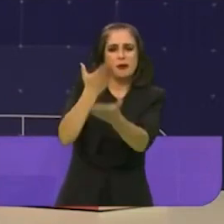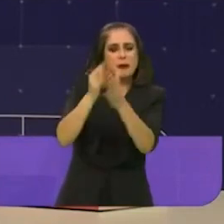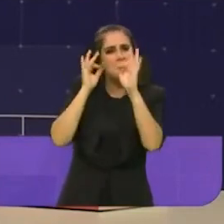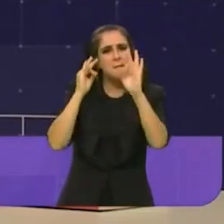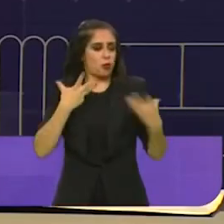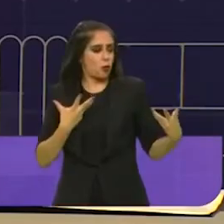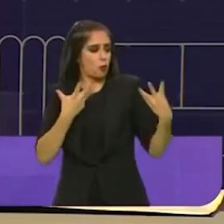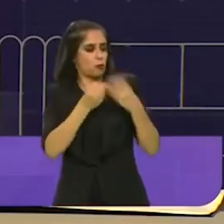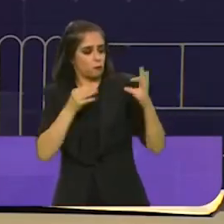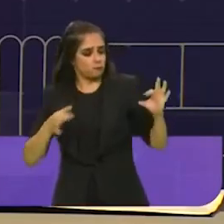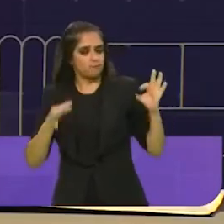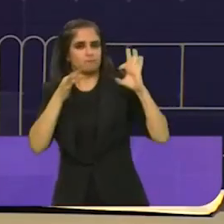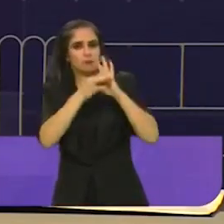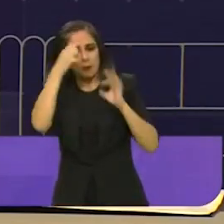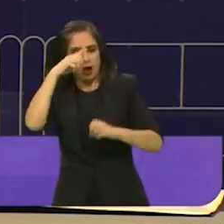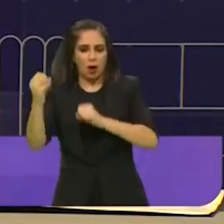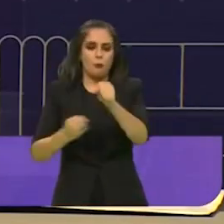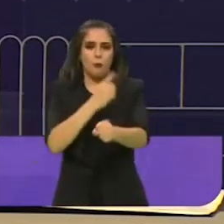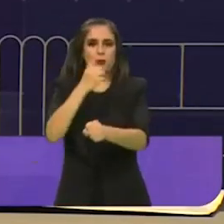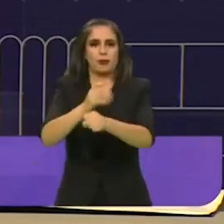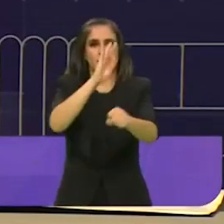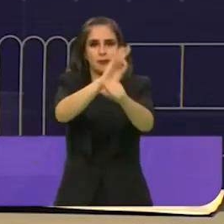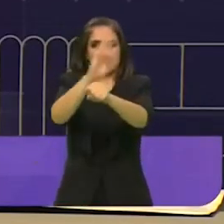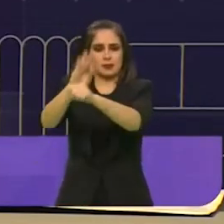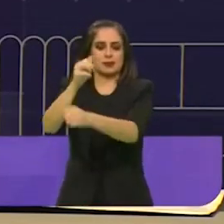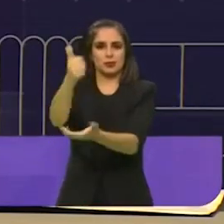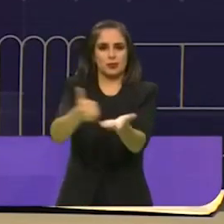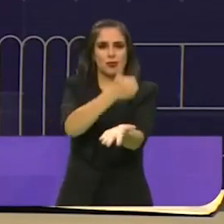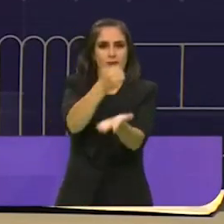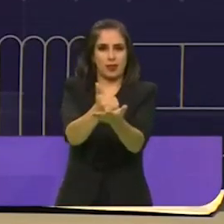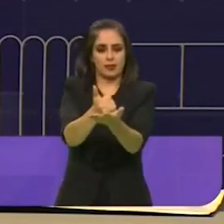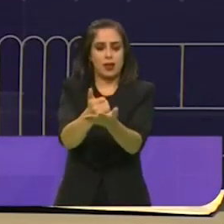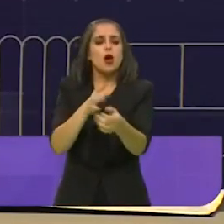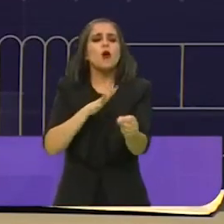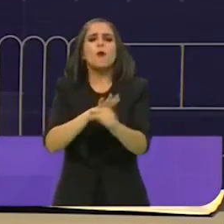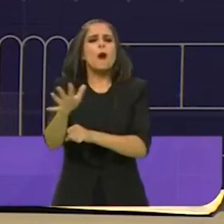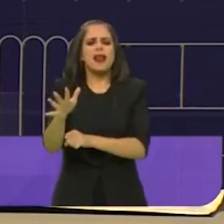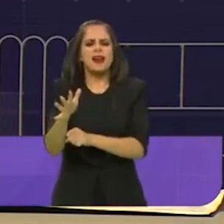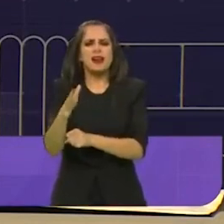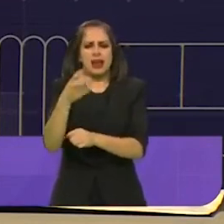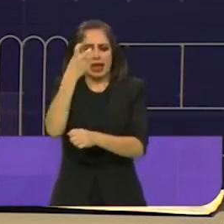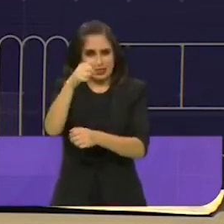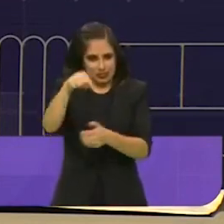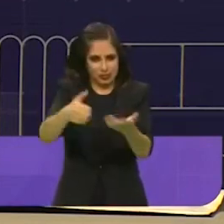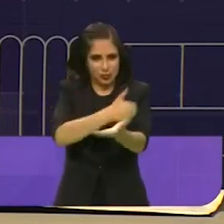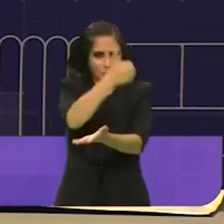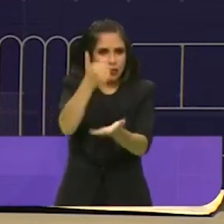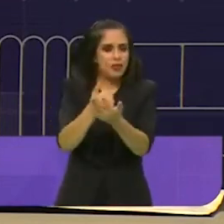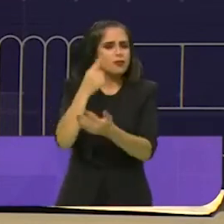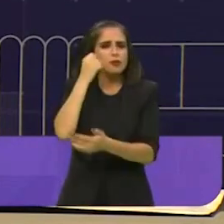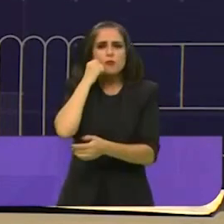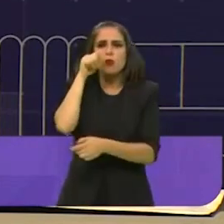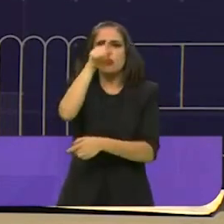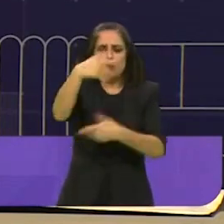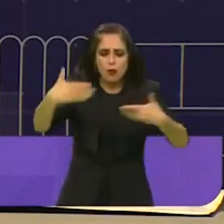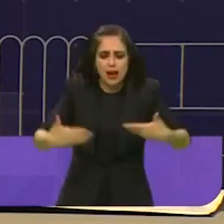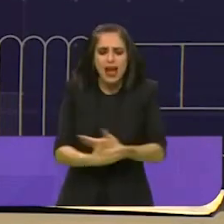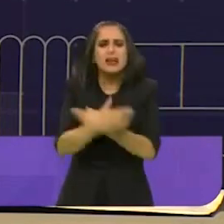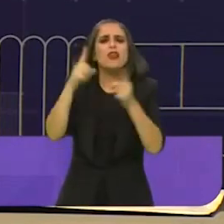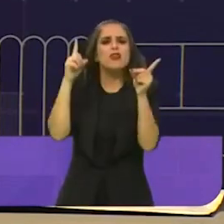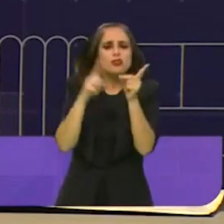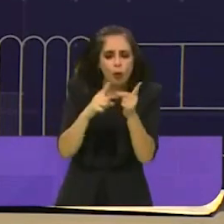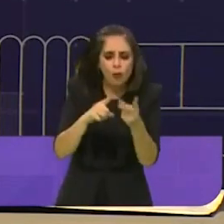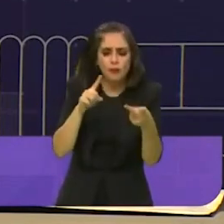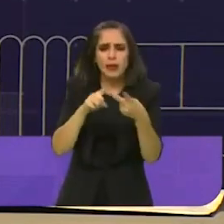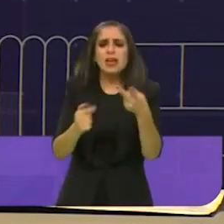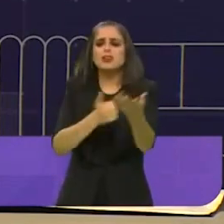respuestas. ¿Cuál será esa ciudad de oportunidades? ¿En la que no importa dónde nazcas, en qué parte de la